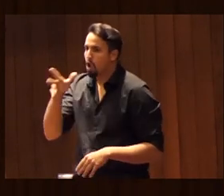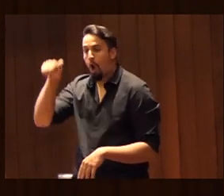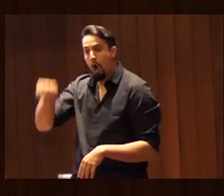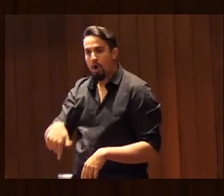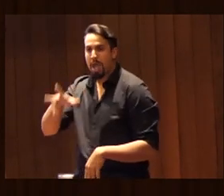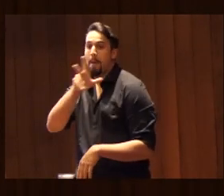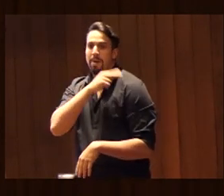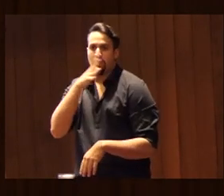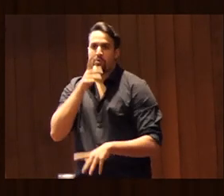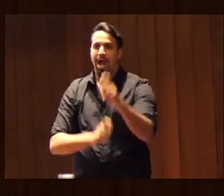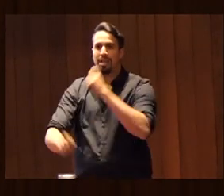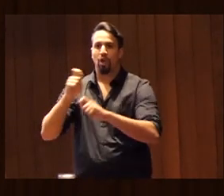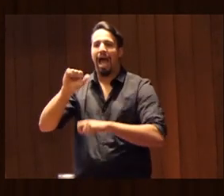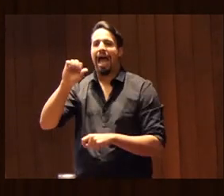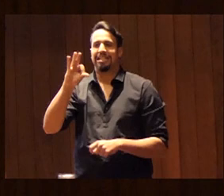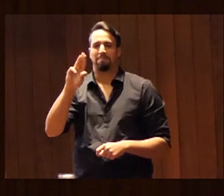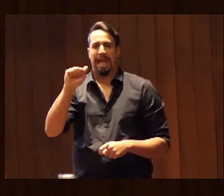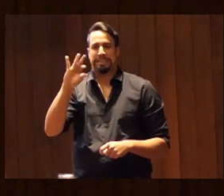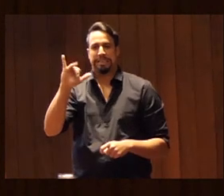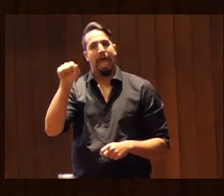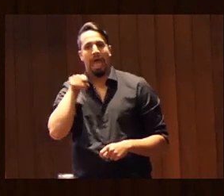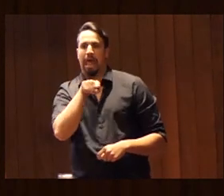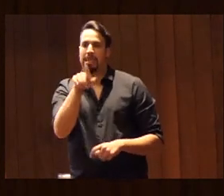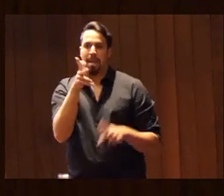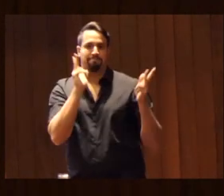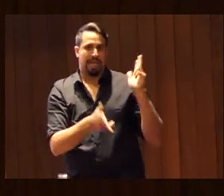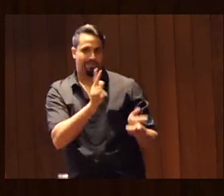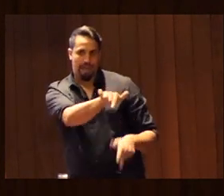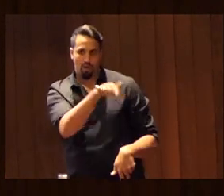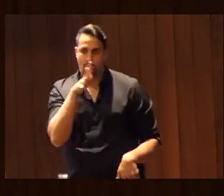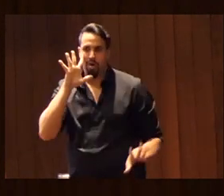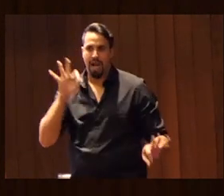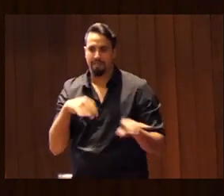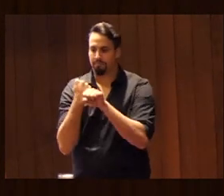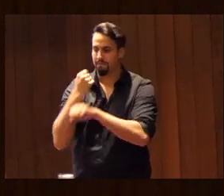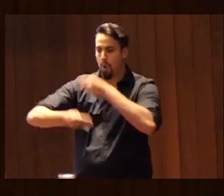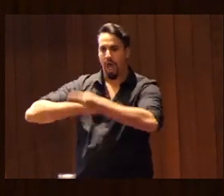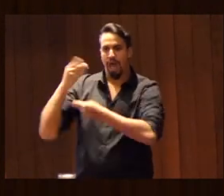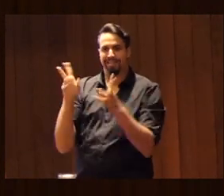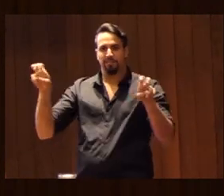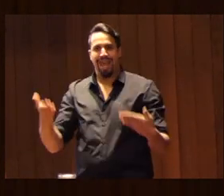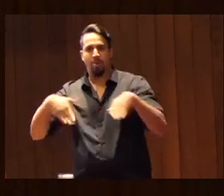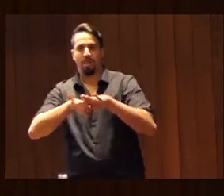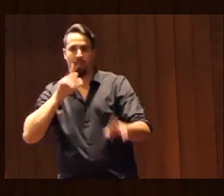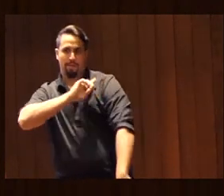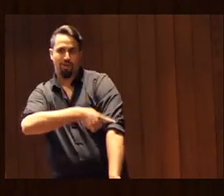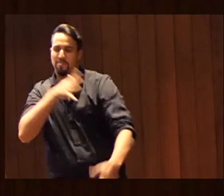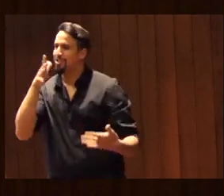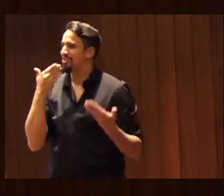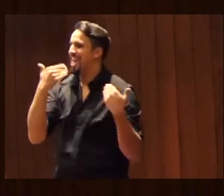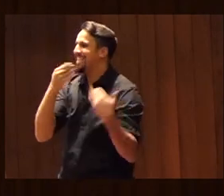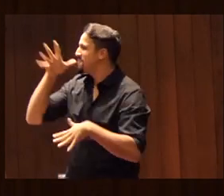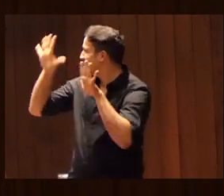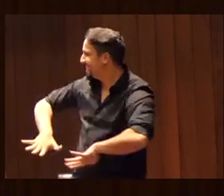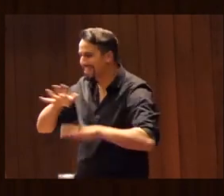por la Asociación Aspasia del País Vasco por el trabajo que ella ha realizado en la Igualdad en el Deporte. Así que, gracias por estar aquí